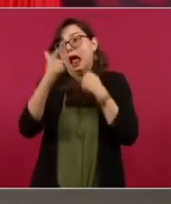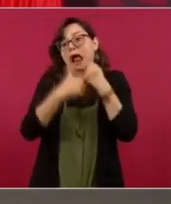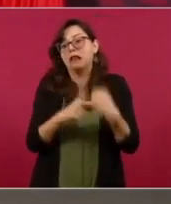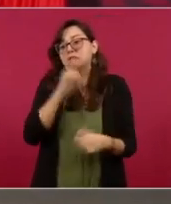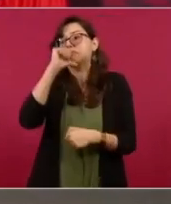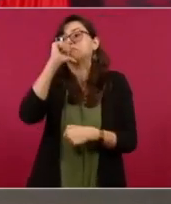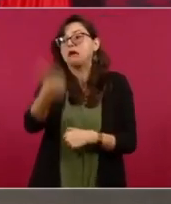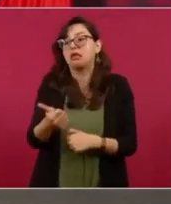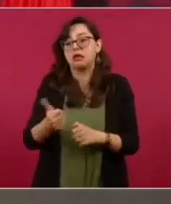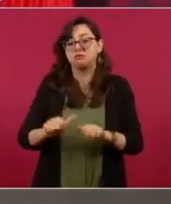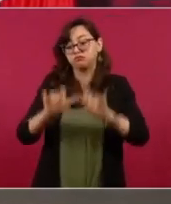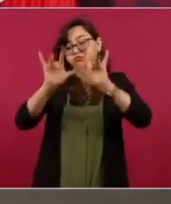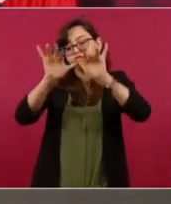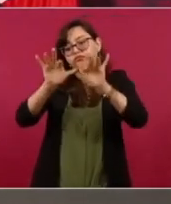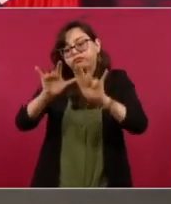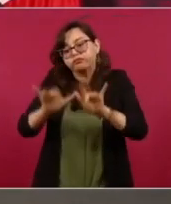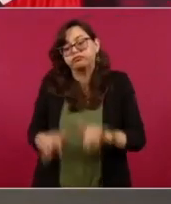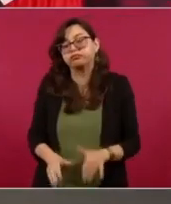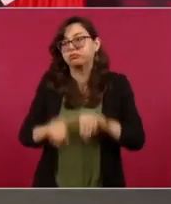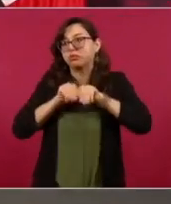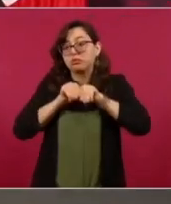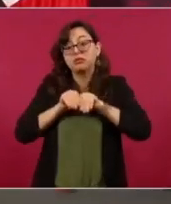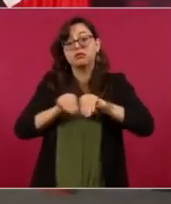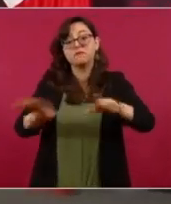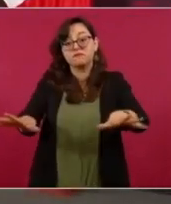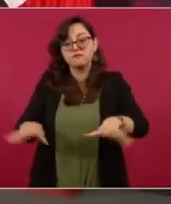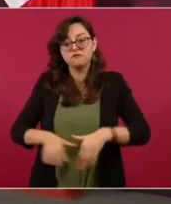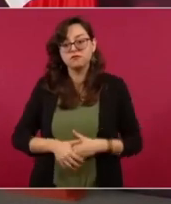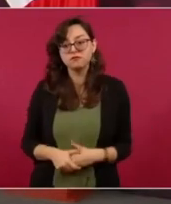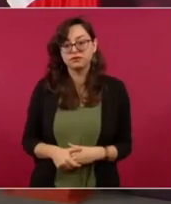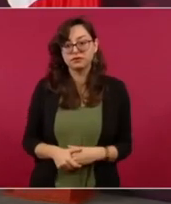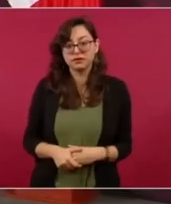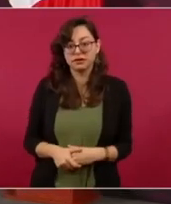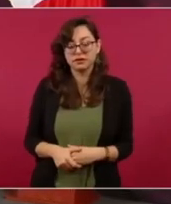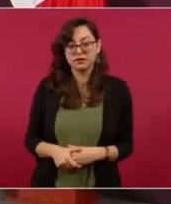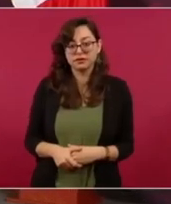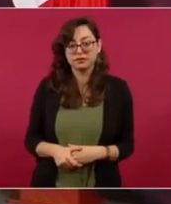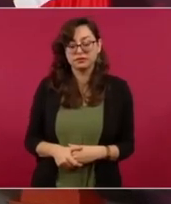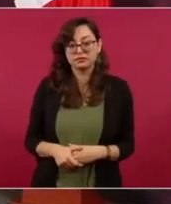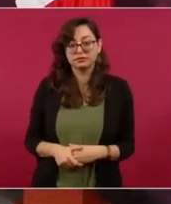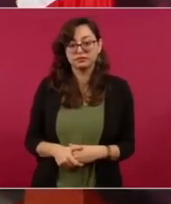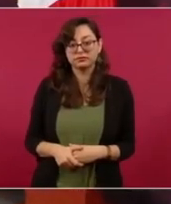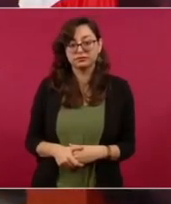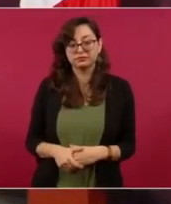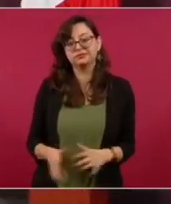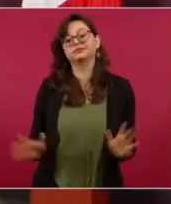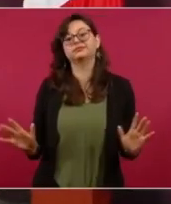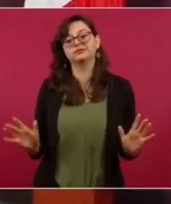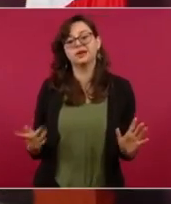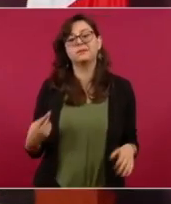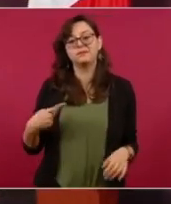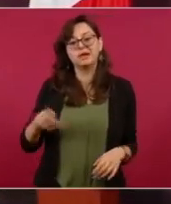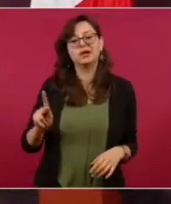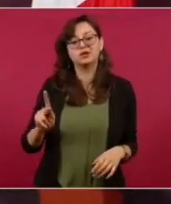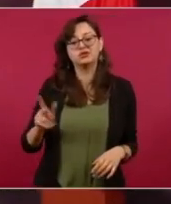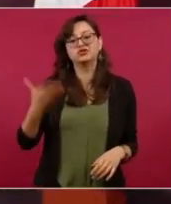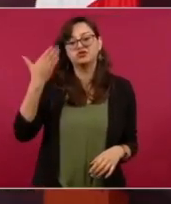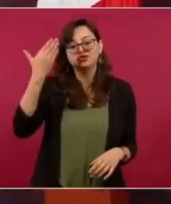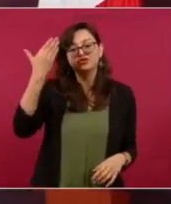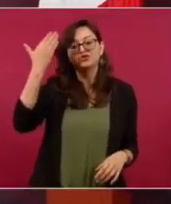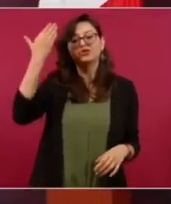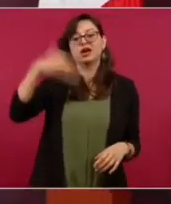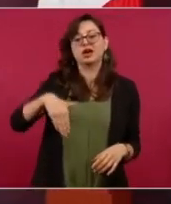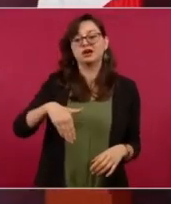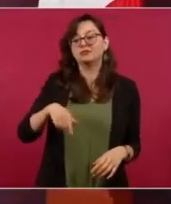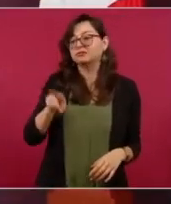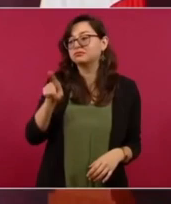ya sé cuál sería la excusa que los jueces son